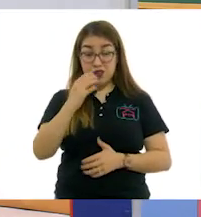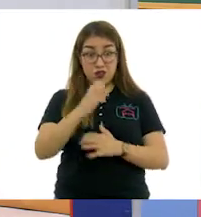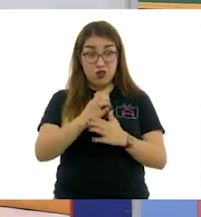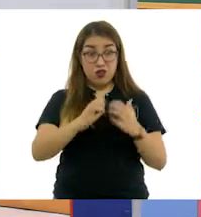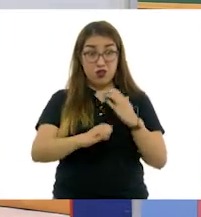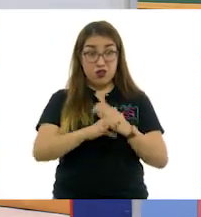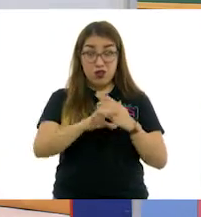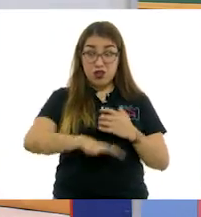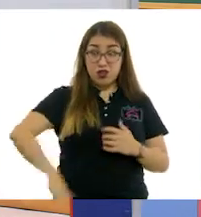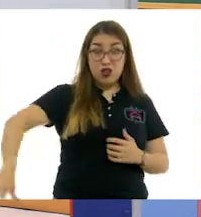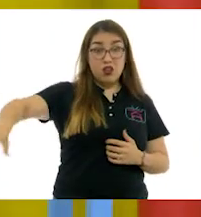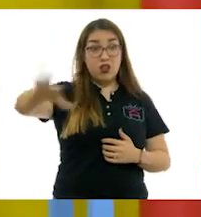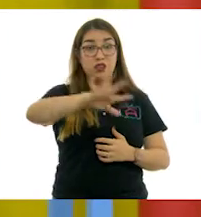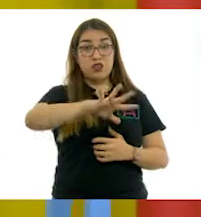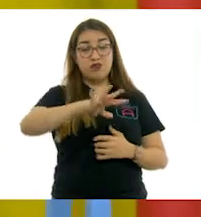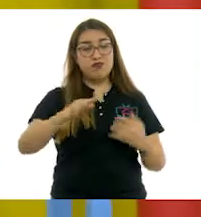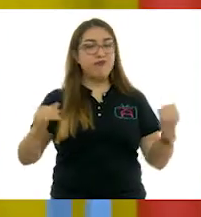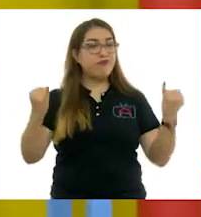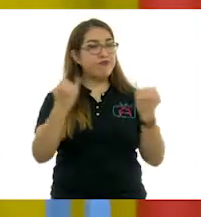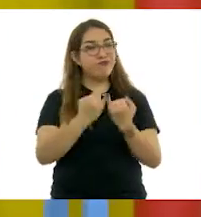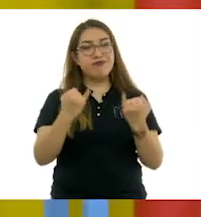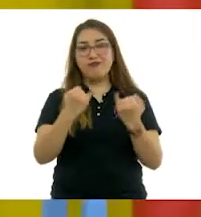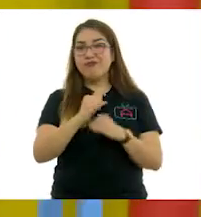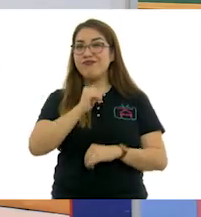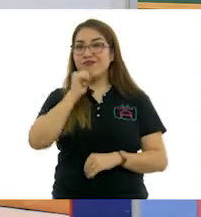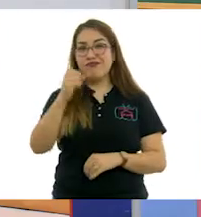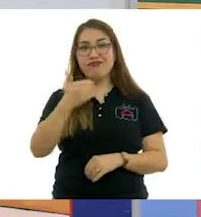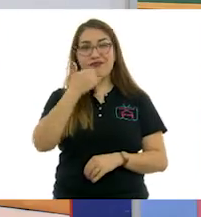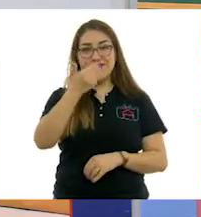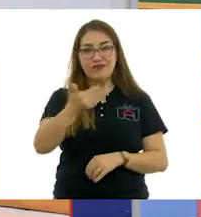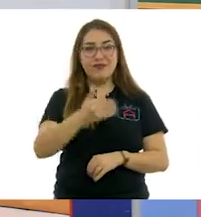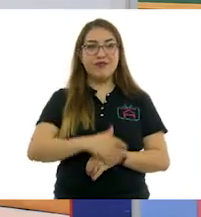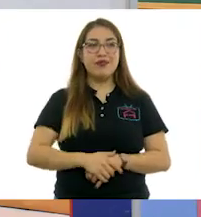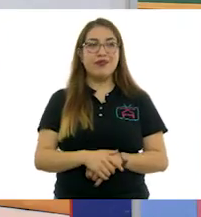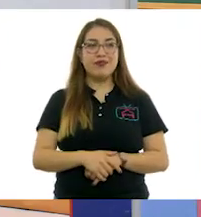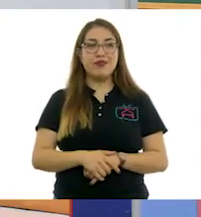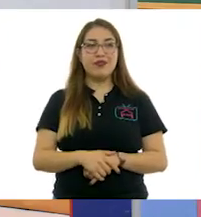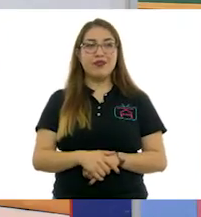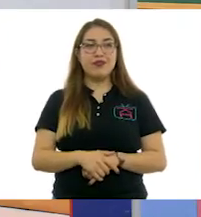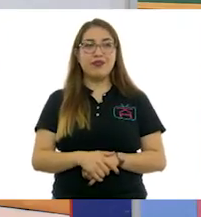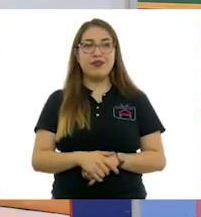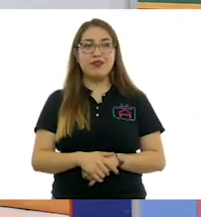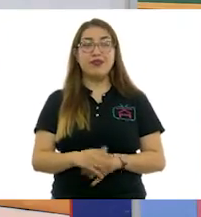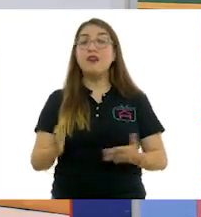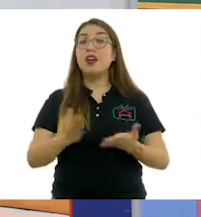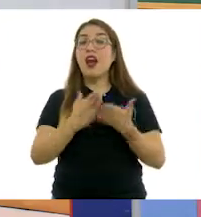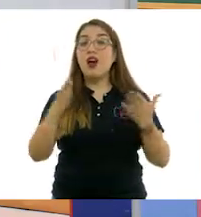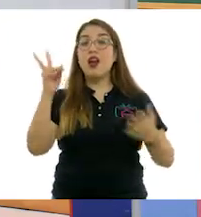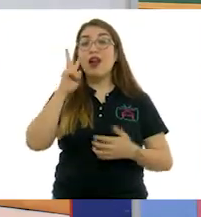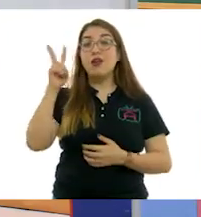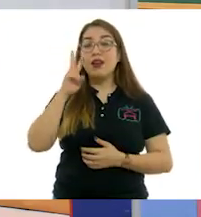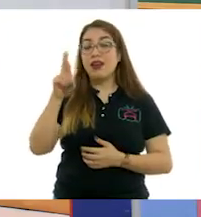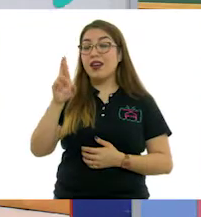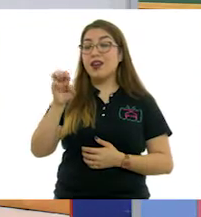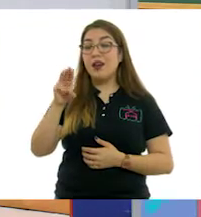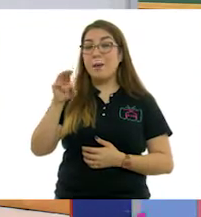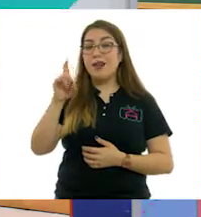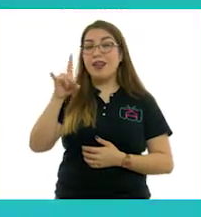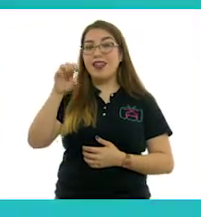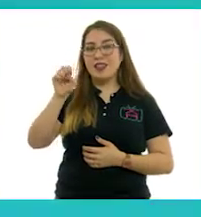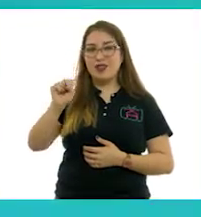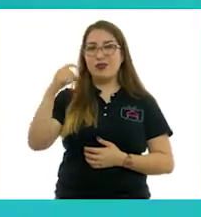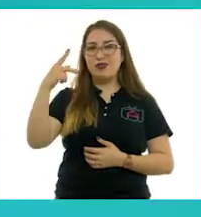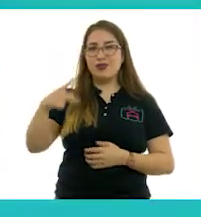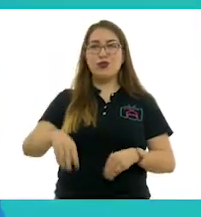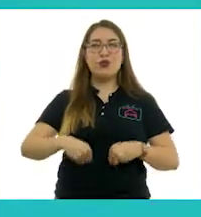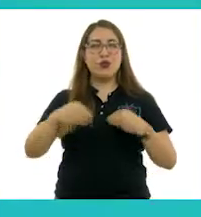rodea lo estará. Y bueno, para conocer un poco más sobre la pintora Remedios Varo, vamos a ver una